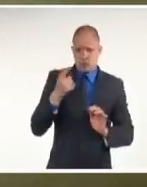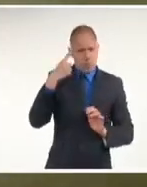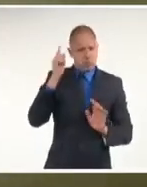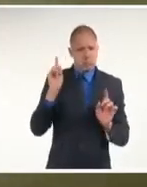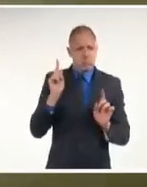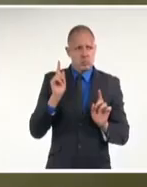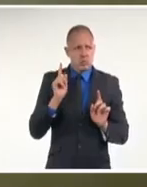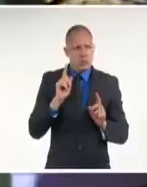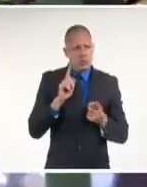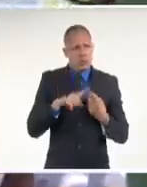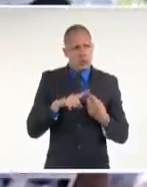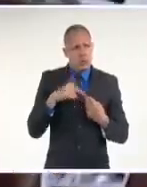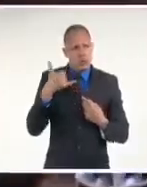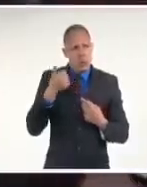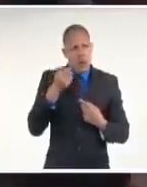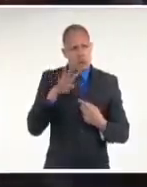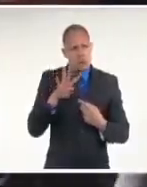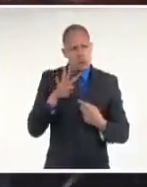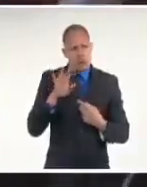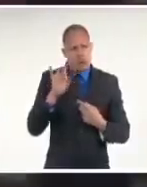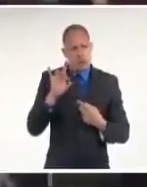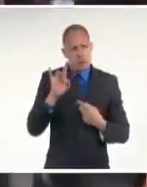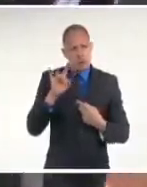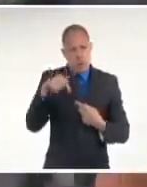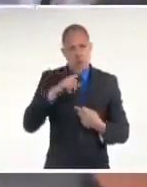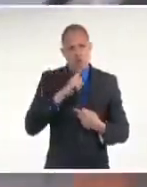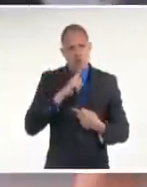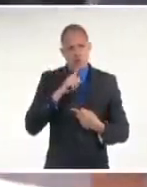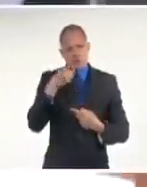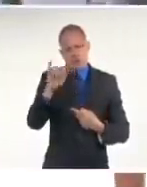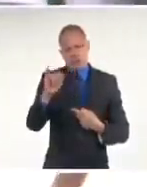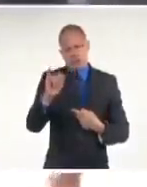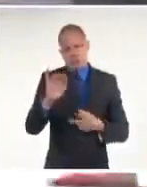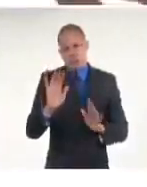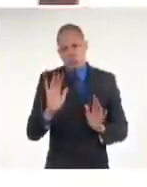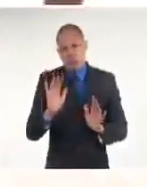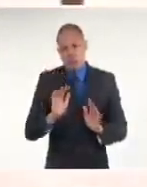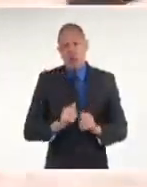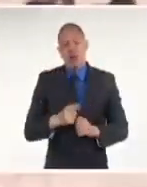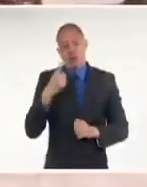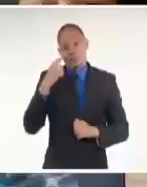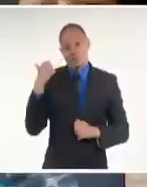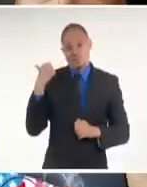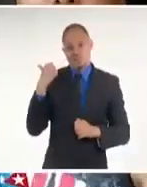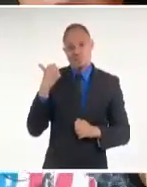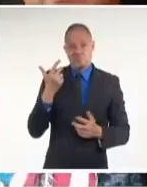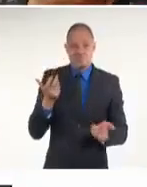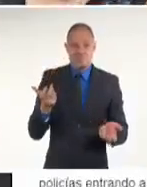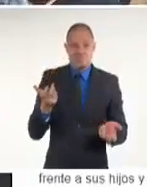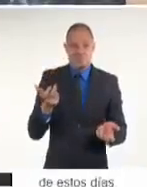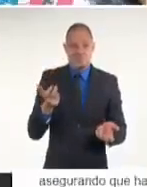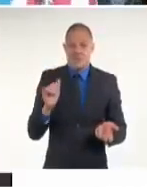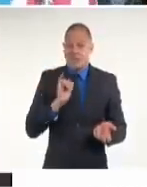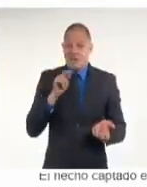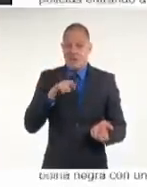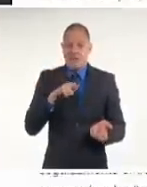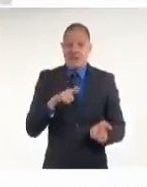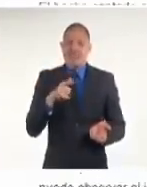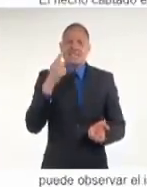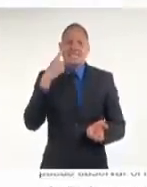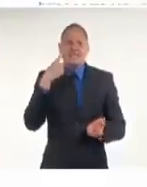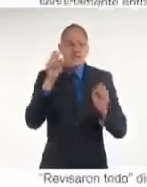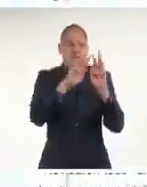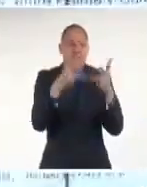el día el día 16, ¿no? Otra vez desde Cuba la verdad prevalece, mientras las falsas noticias circulan por la Internet.